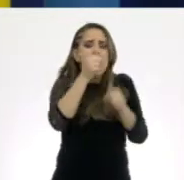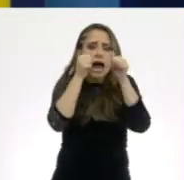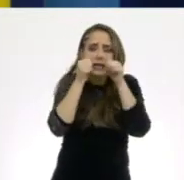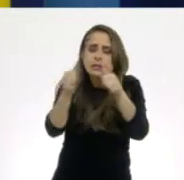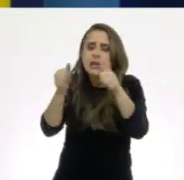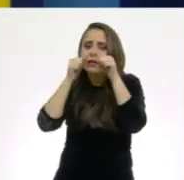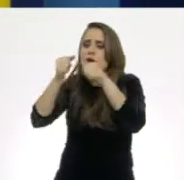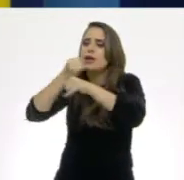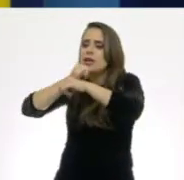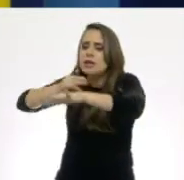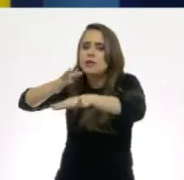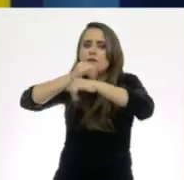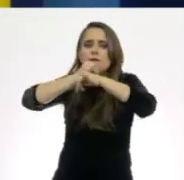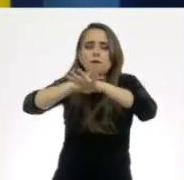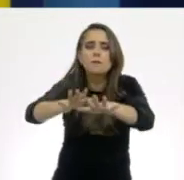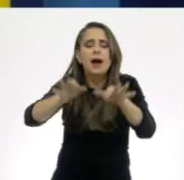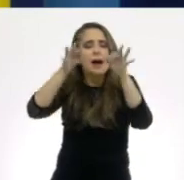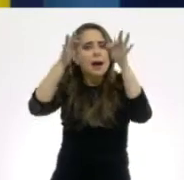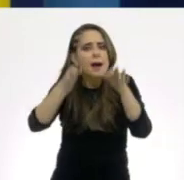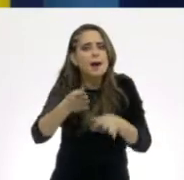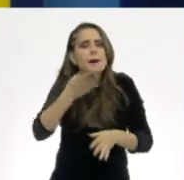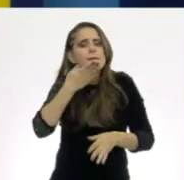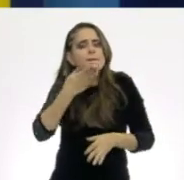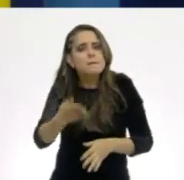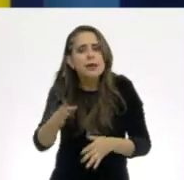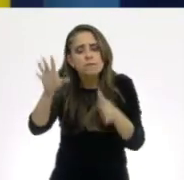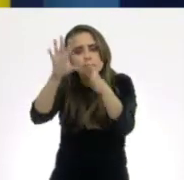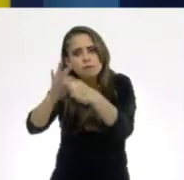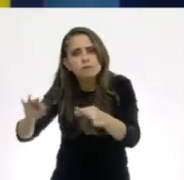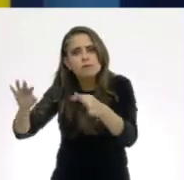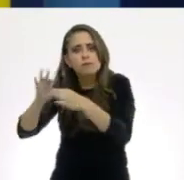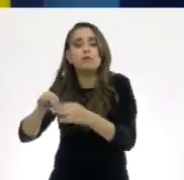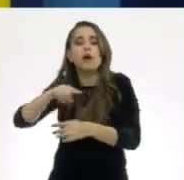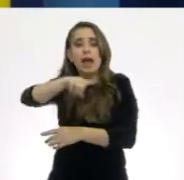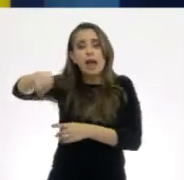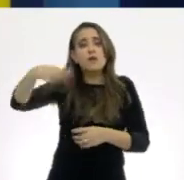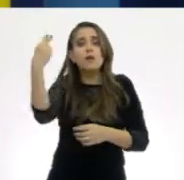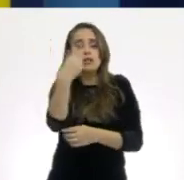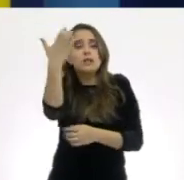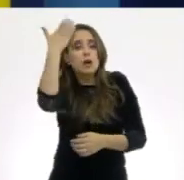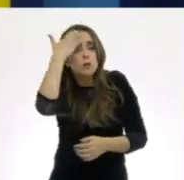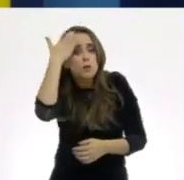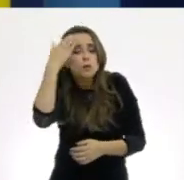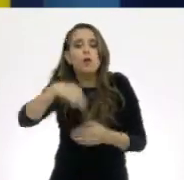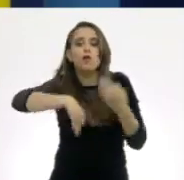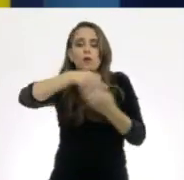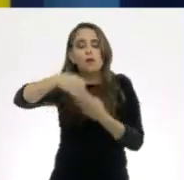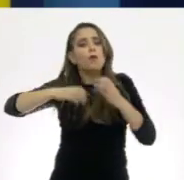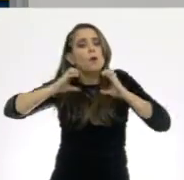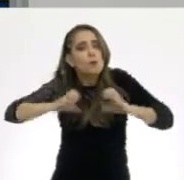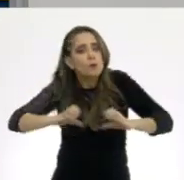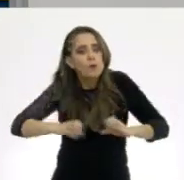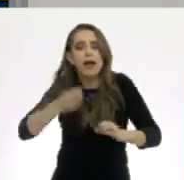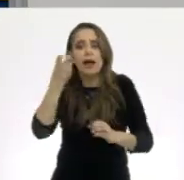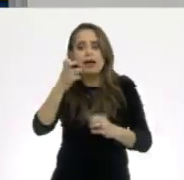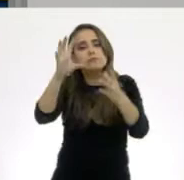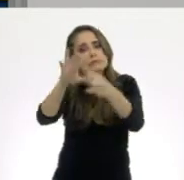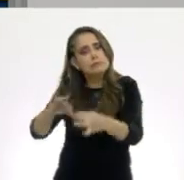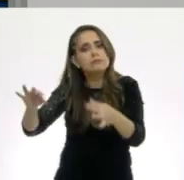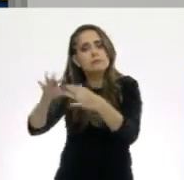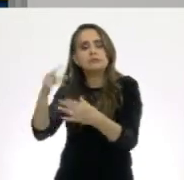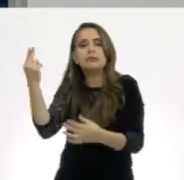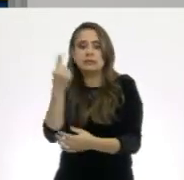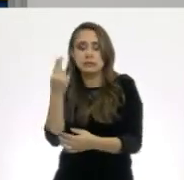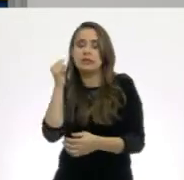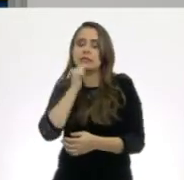brinde información confiable, como dice el juego. Todos conocemos, todos nos cuidamos. Ustedes en